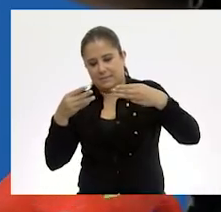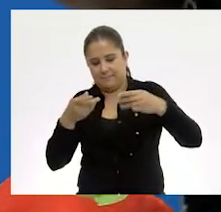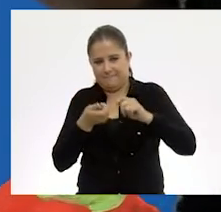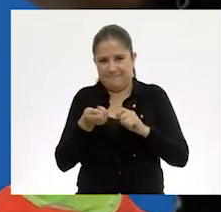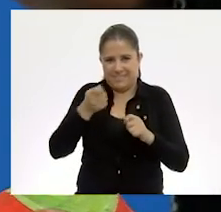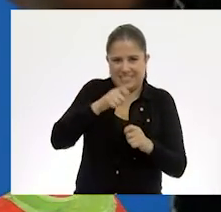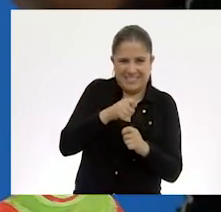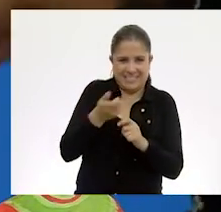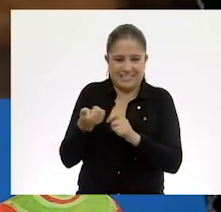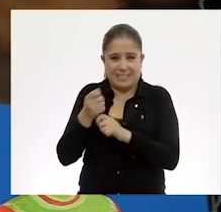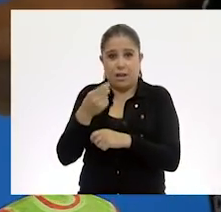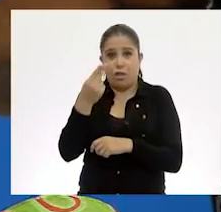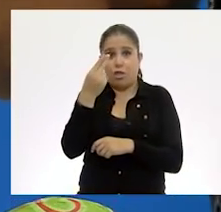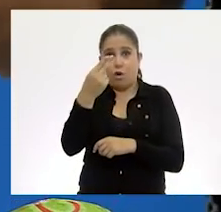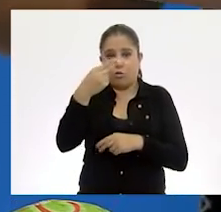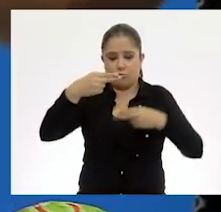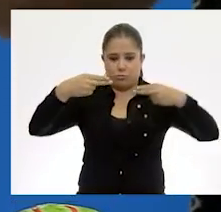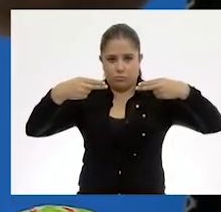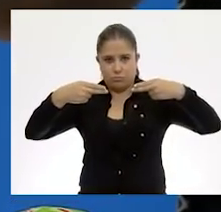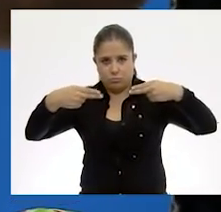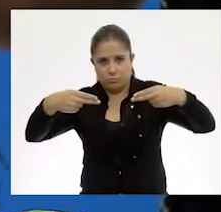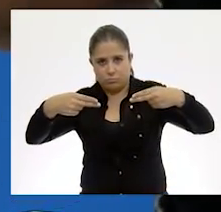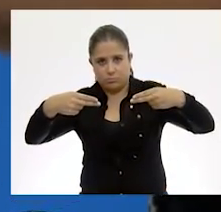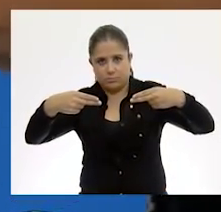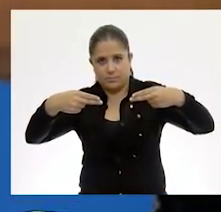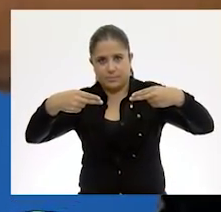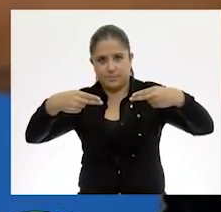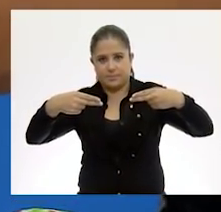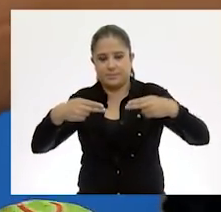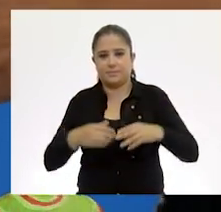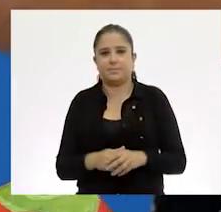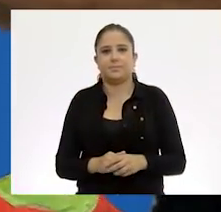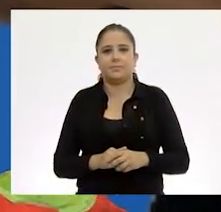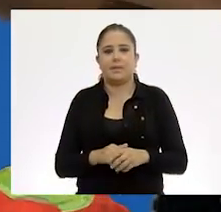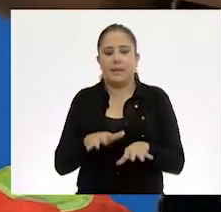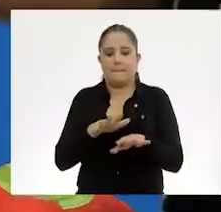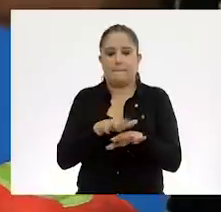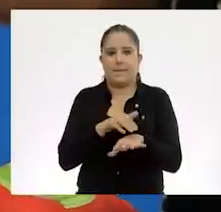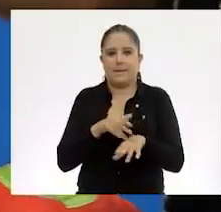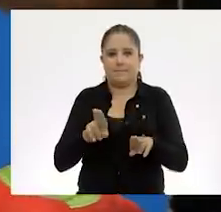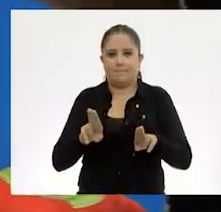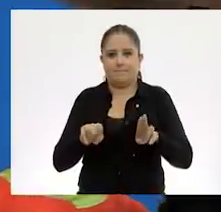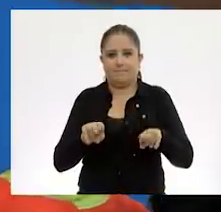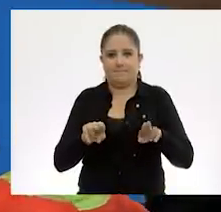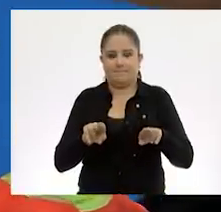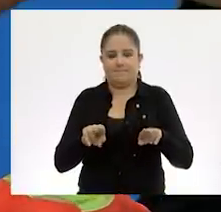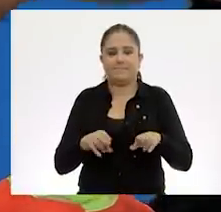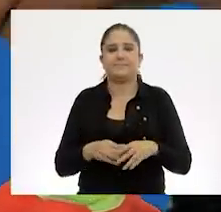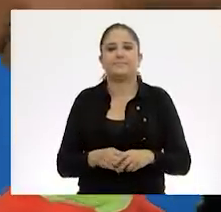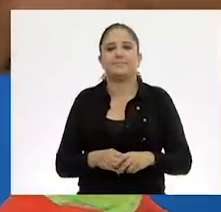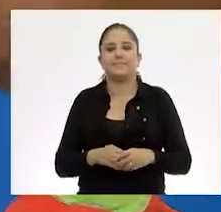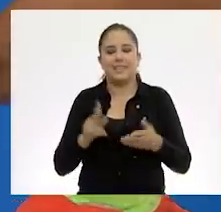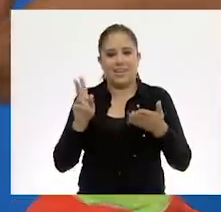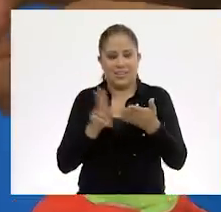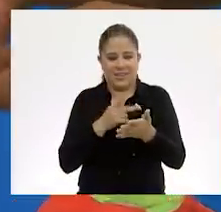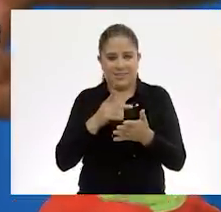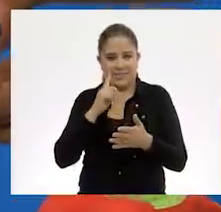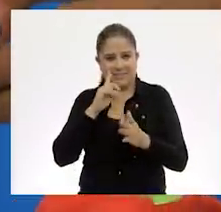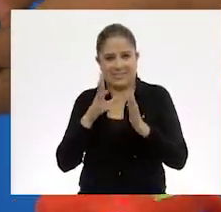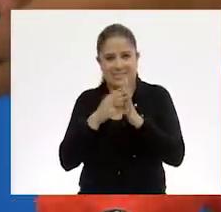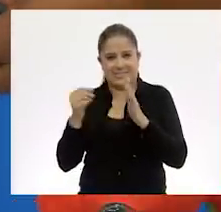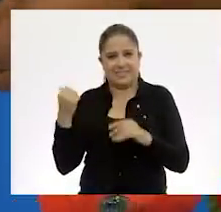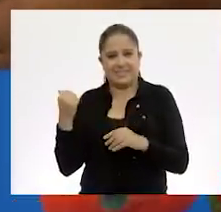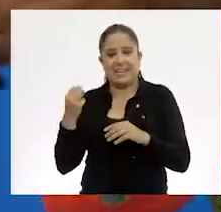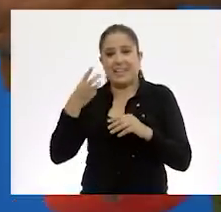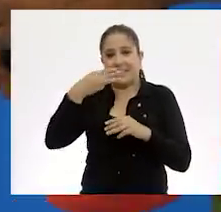Y con dos deditos, su pie. ¿Ok? Repito operación, tres